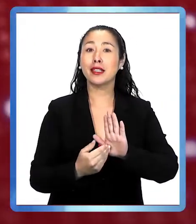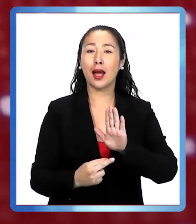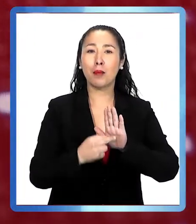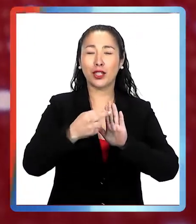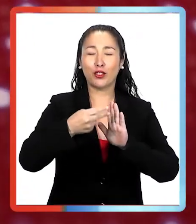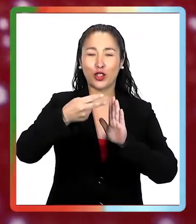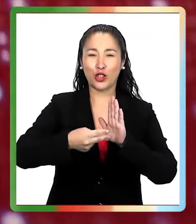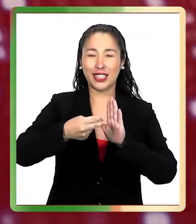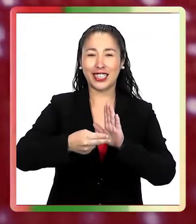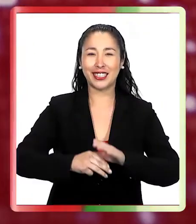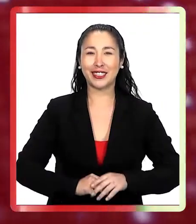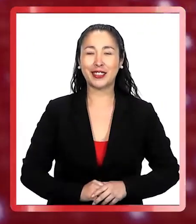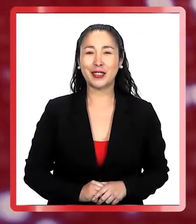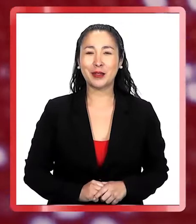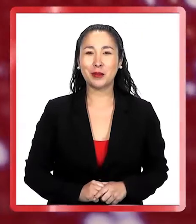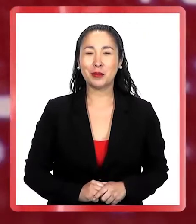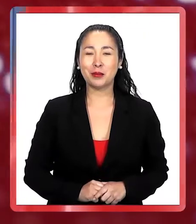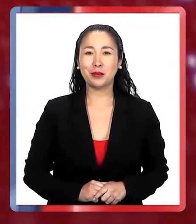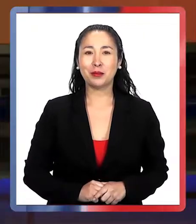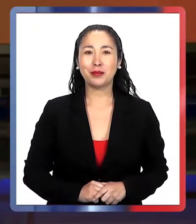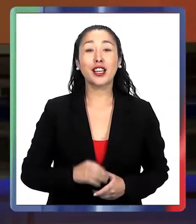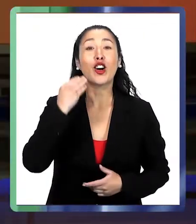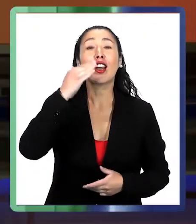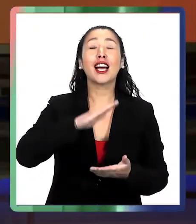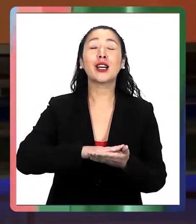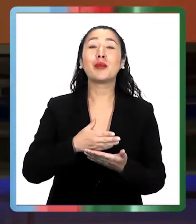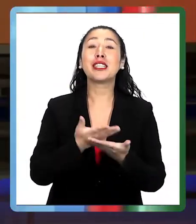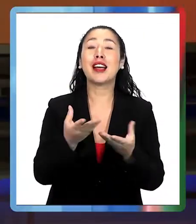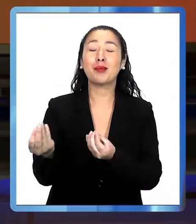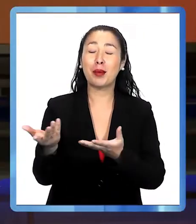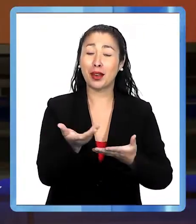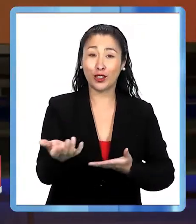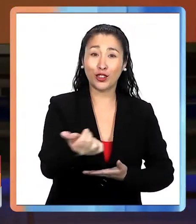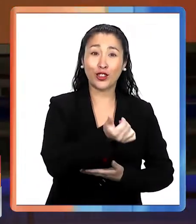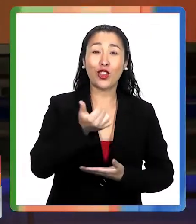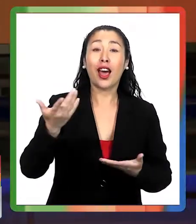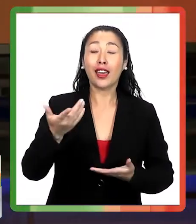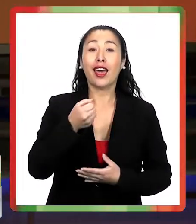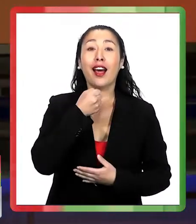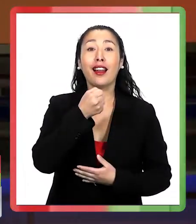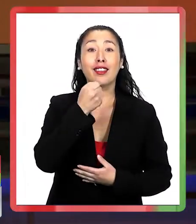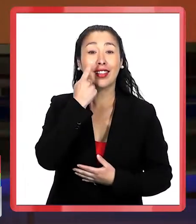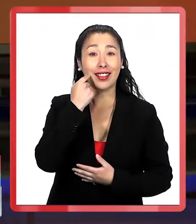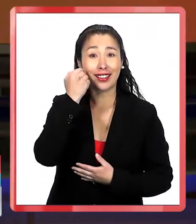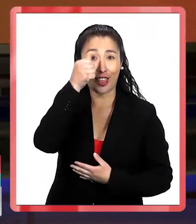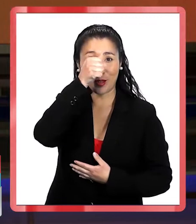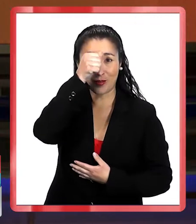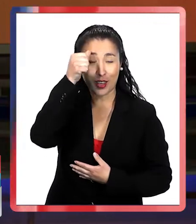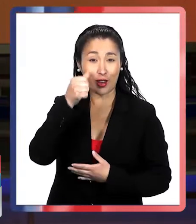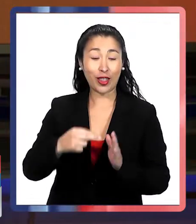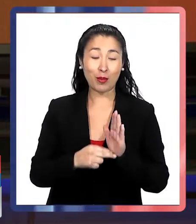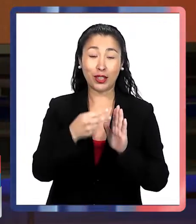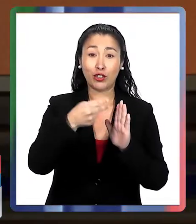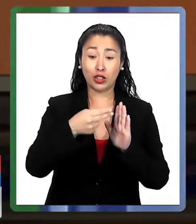presenta Portavoz Noticias Hola, ¿cómo están? Bienvenidas y bienvenidos a la entrevista del domingo